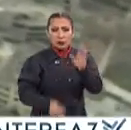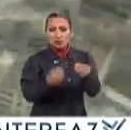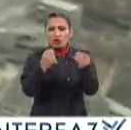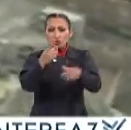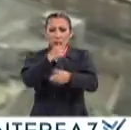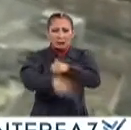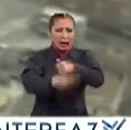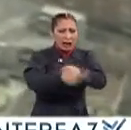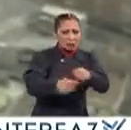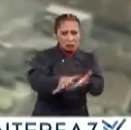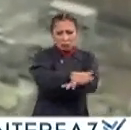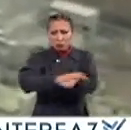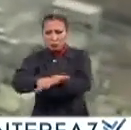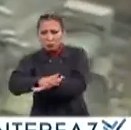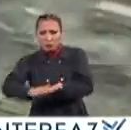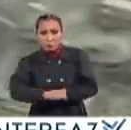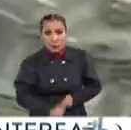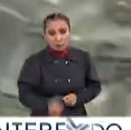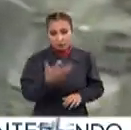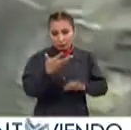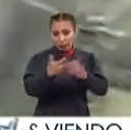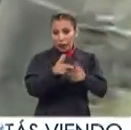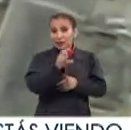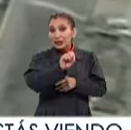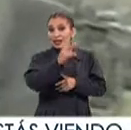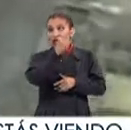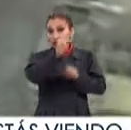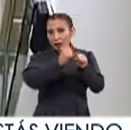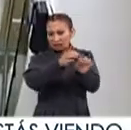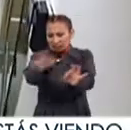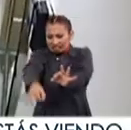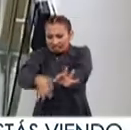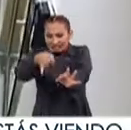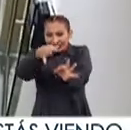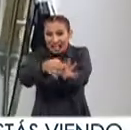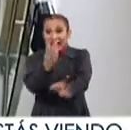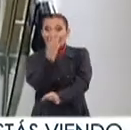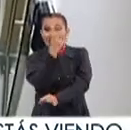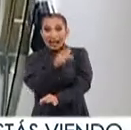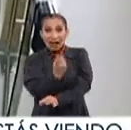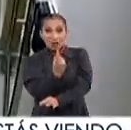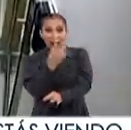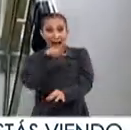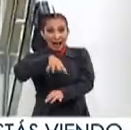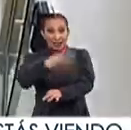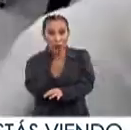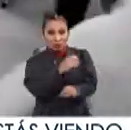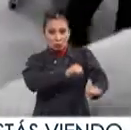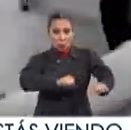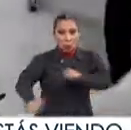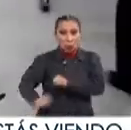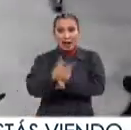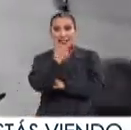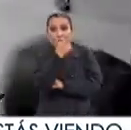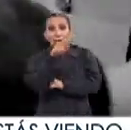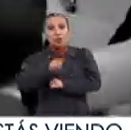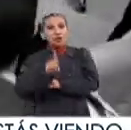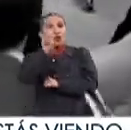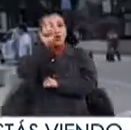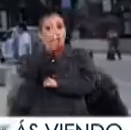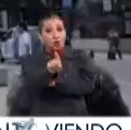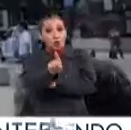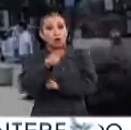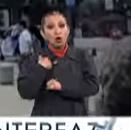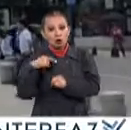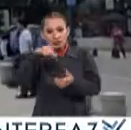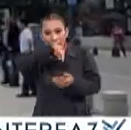cuantiosos daños materiales Exactamente 32 años después, a las 13.14 horas Un sismo de magnitud 7.1